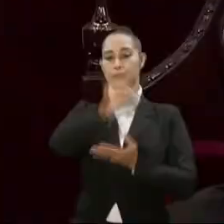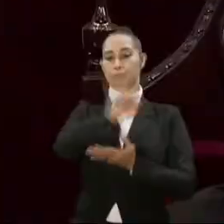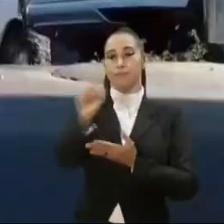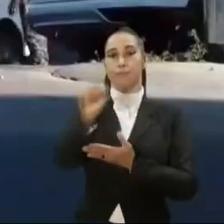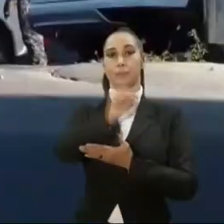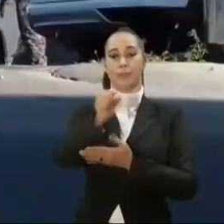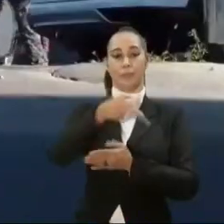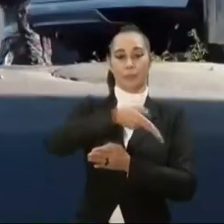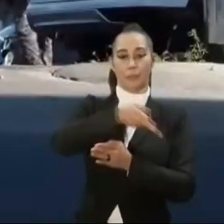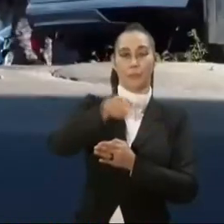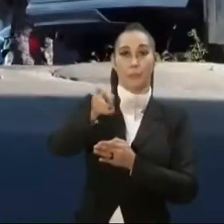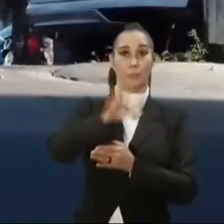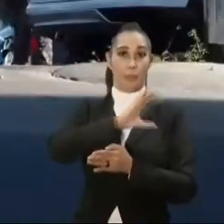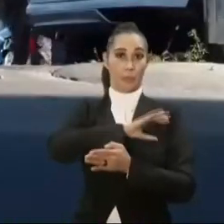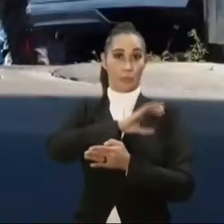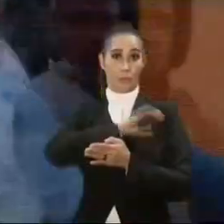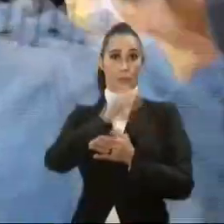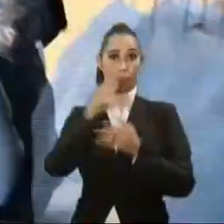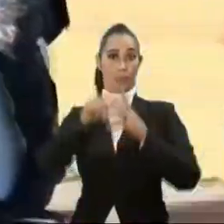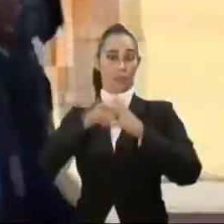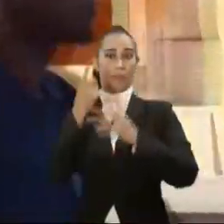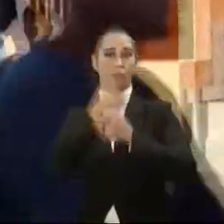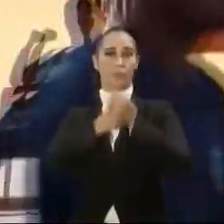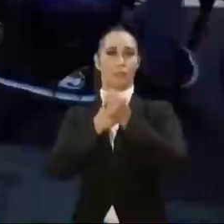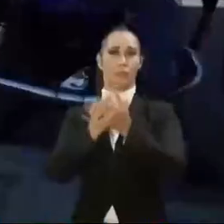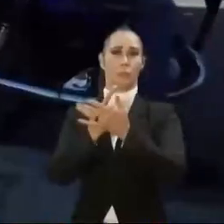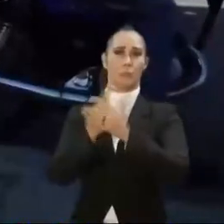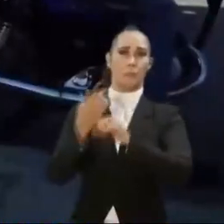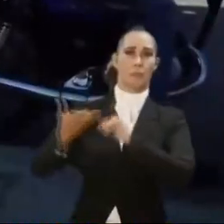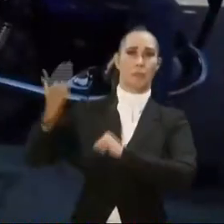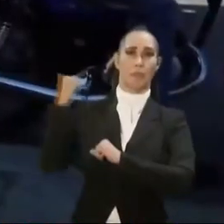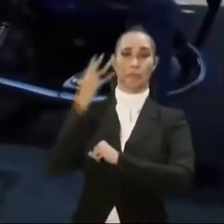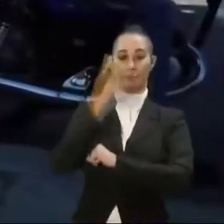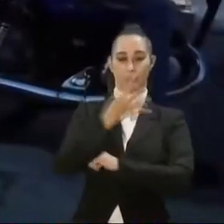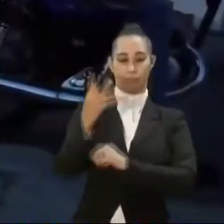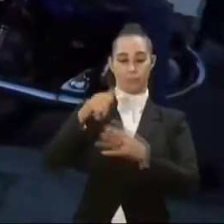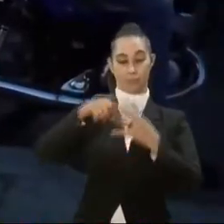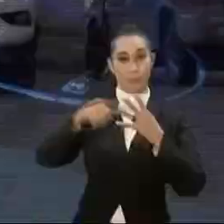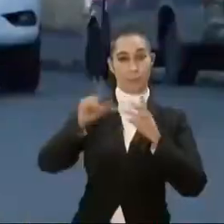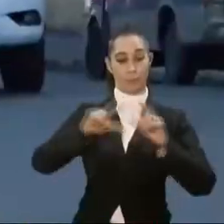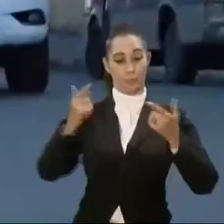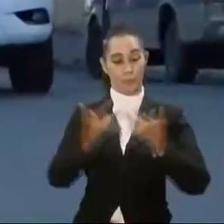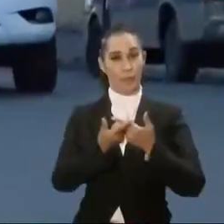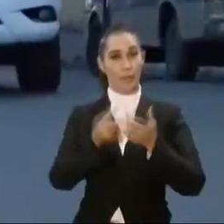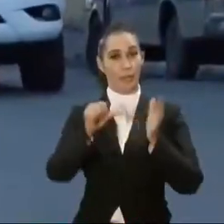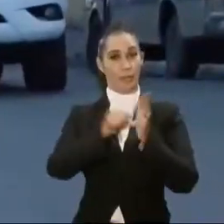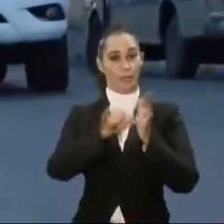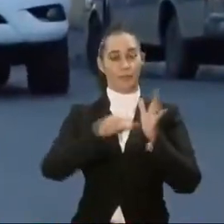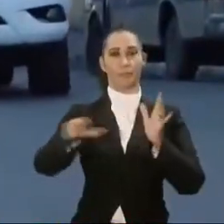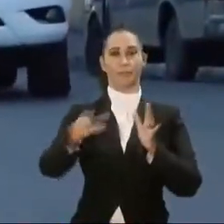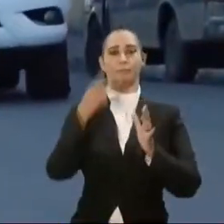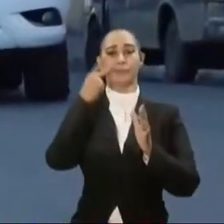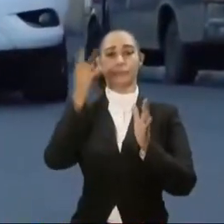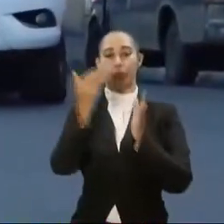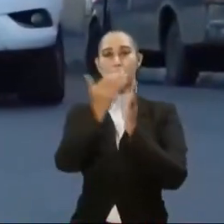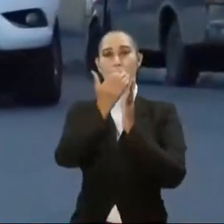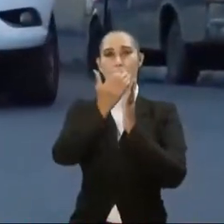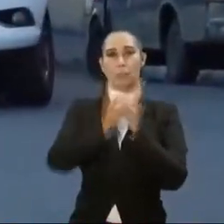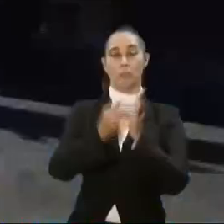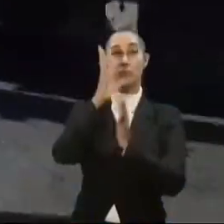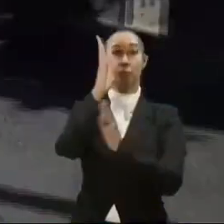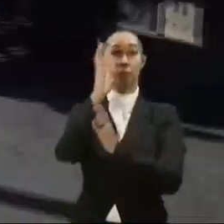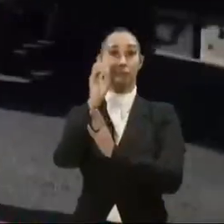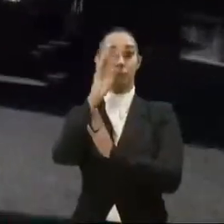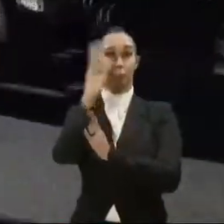por cuadrantes iniciado hace unos meses y que ya se ha implementado en cuatro áreas de la capital, ha supuesto un descenso medio del